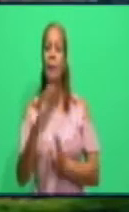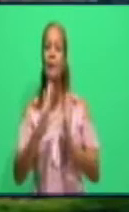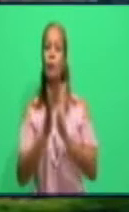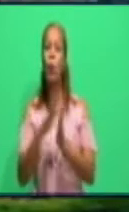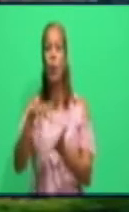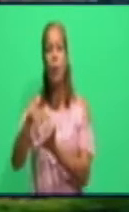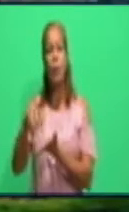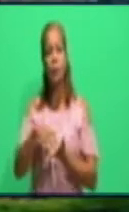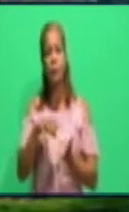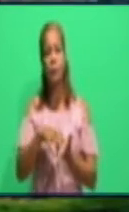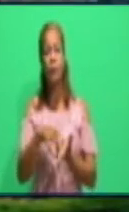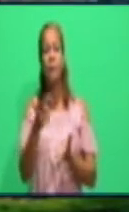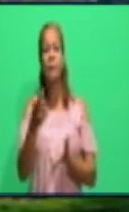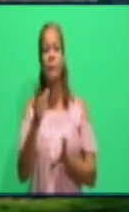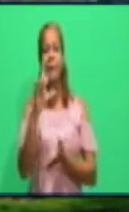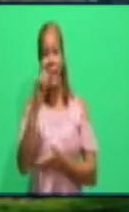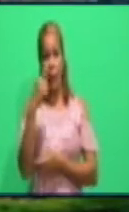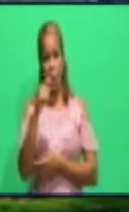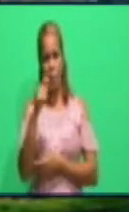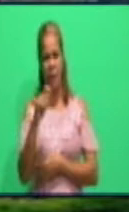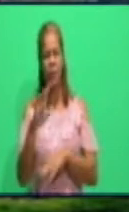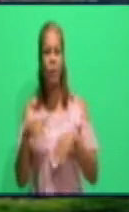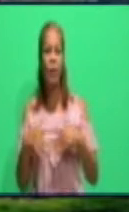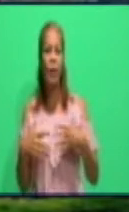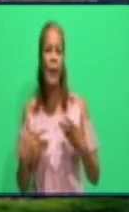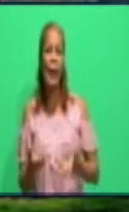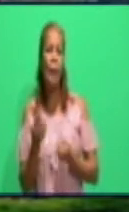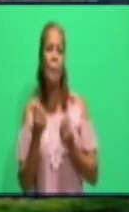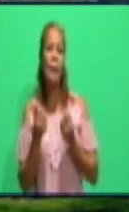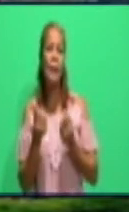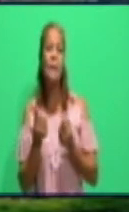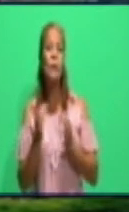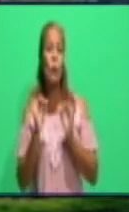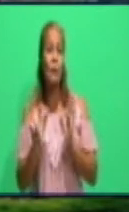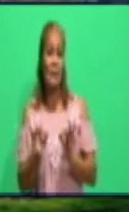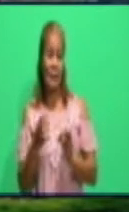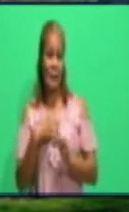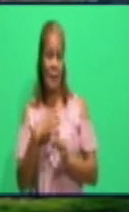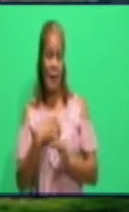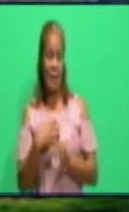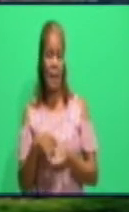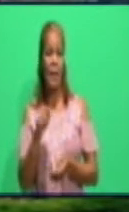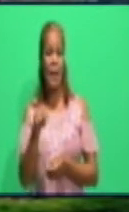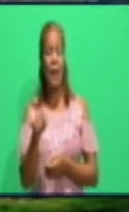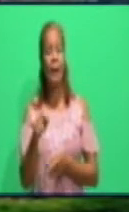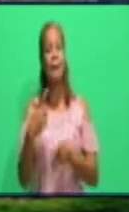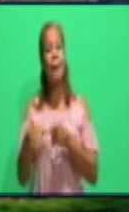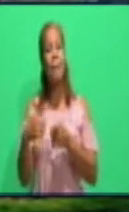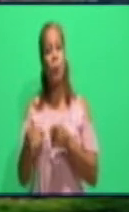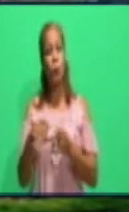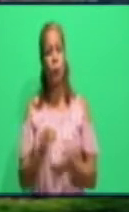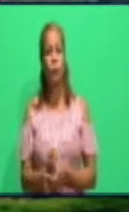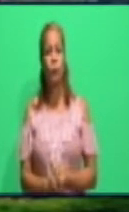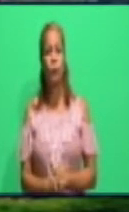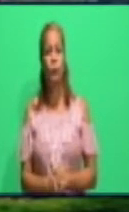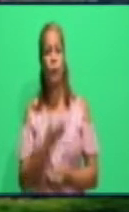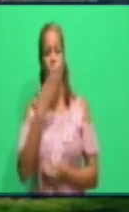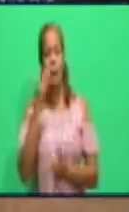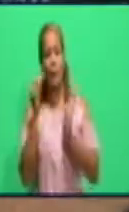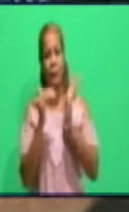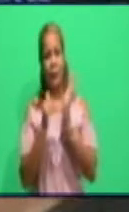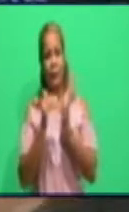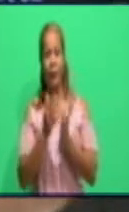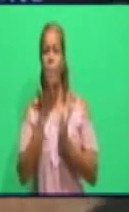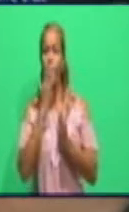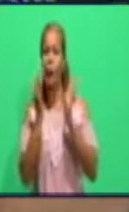precio es que está establecido? ¿Qué producto es el que se está comercializando en este minuto en las unidades del territorio? Buenas tardes. Bueno,